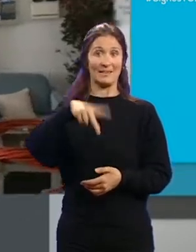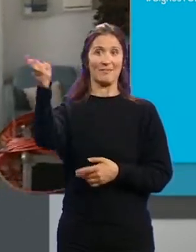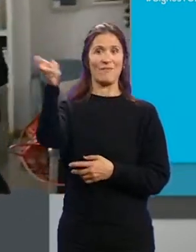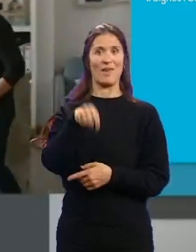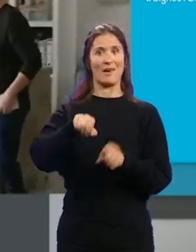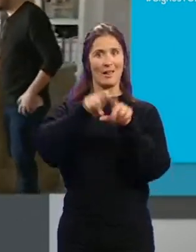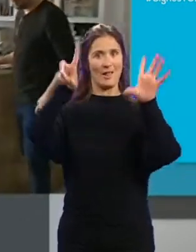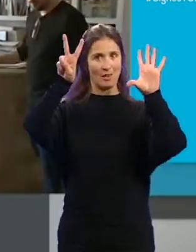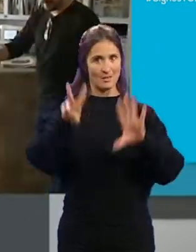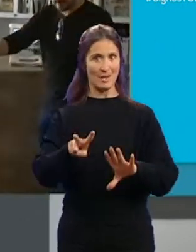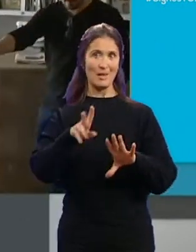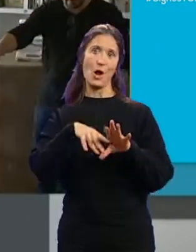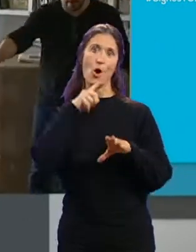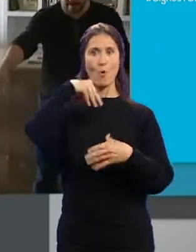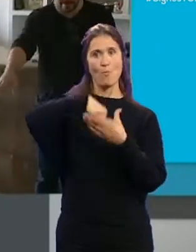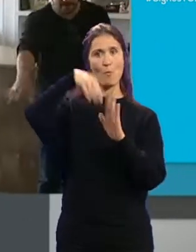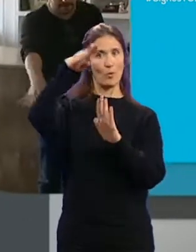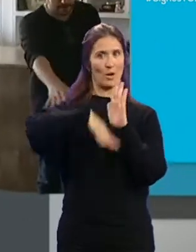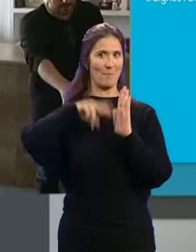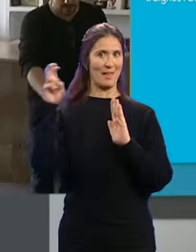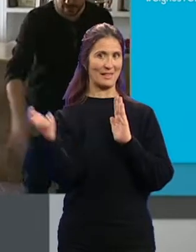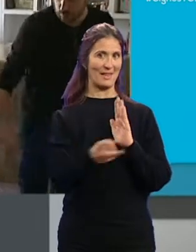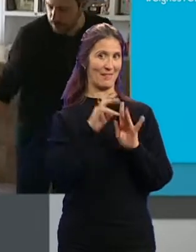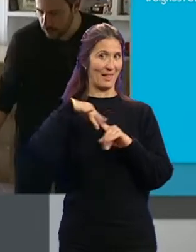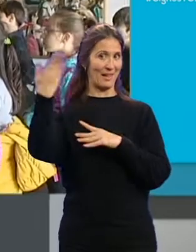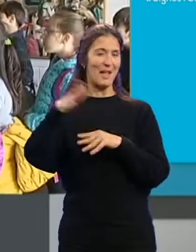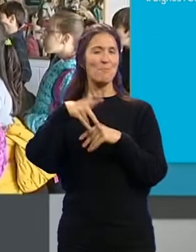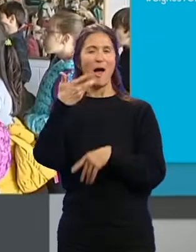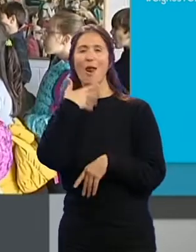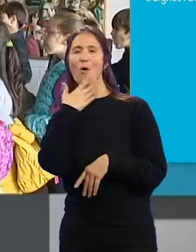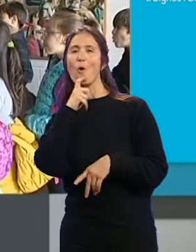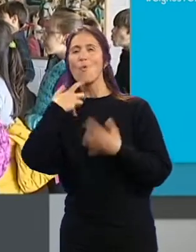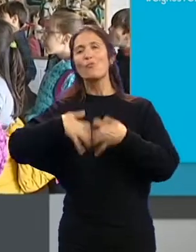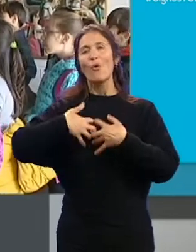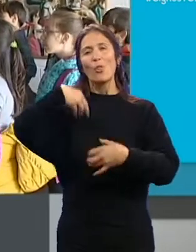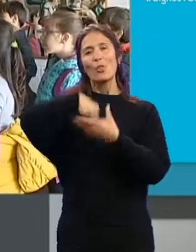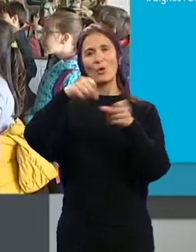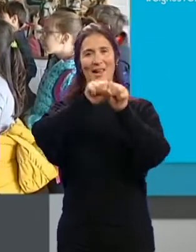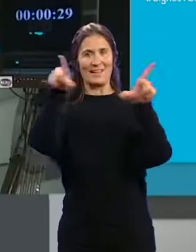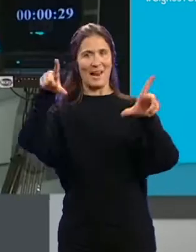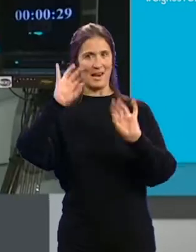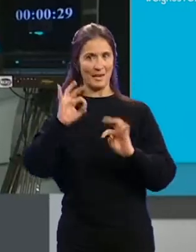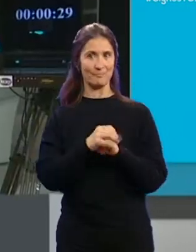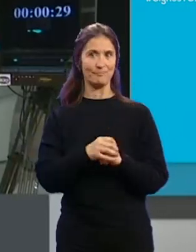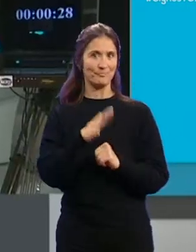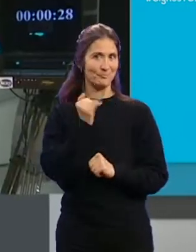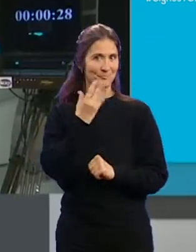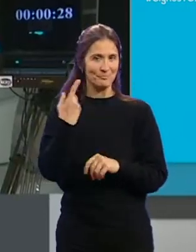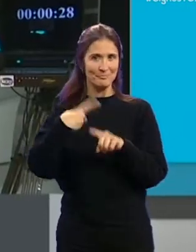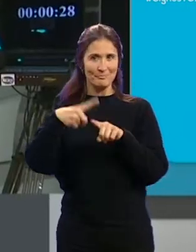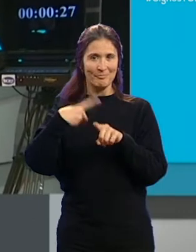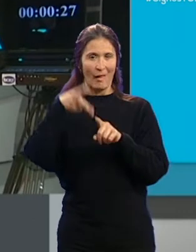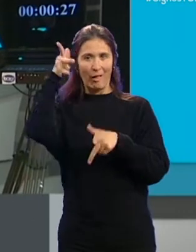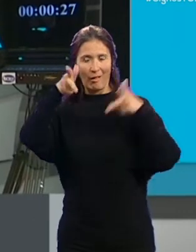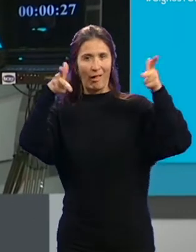TG7... ...como parte de sus actividades escolares... ...para conocer cómo funciona la tele por dentro. Hay muchas cosas detrás de la